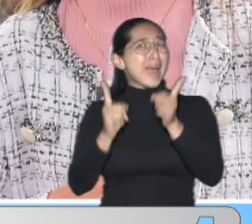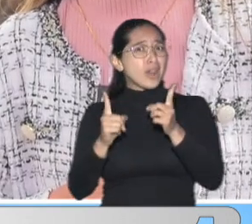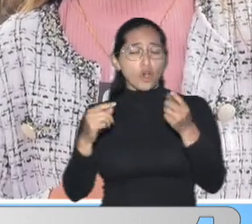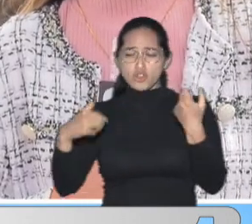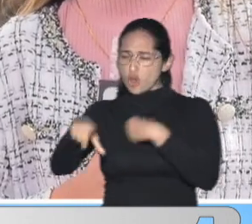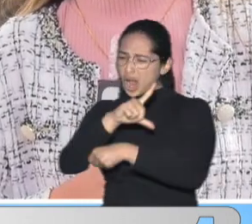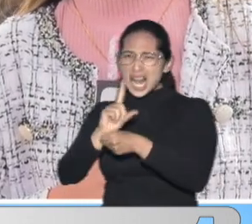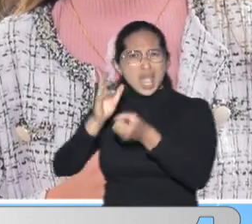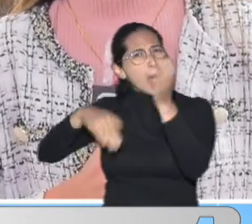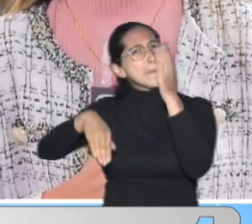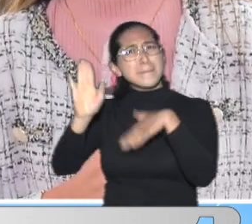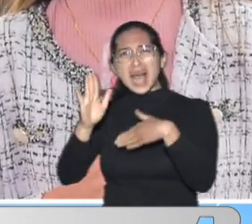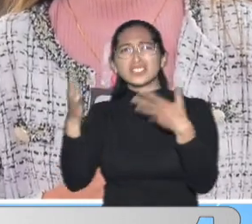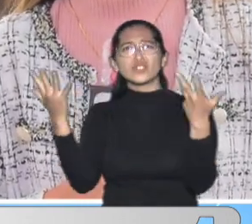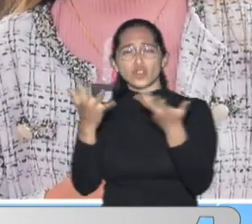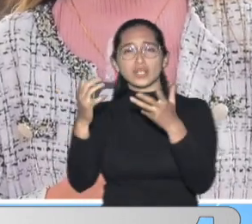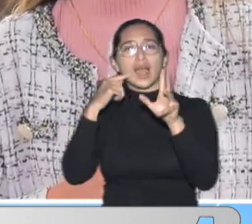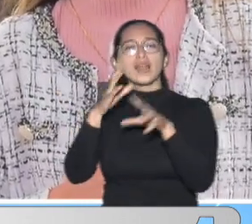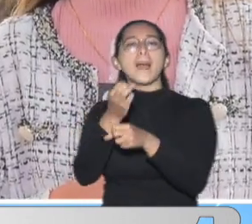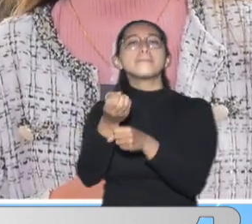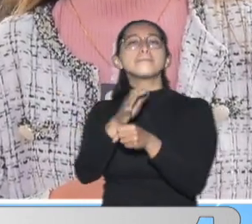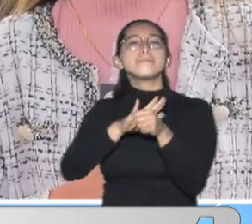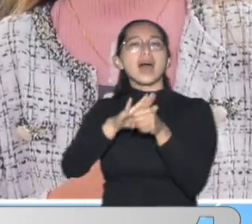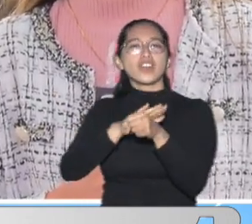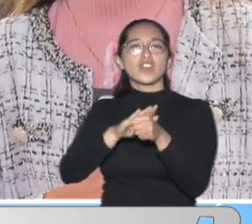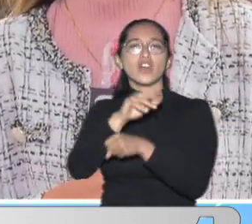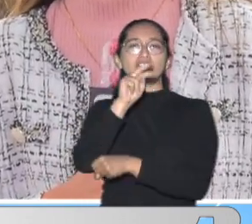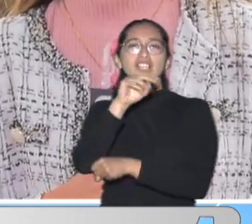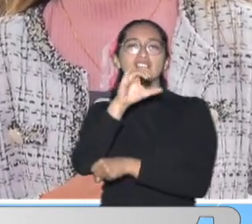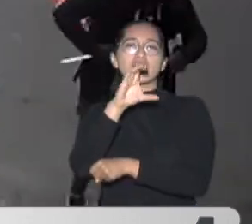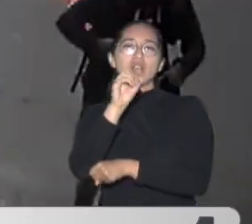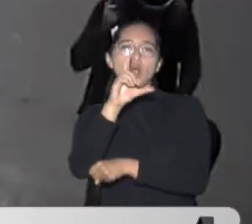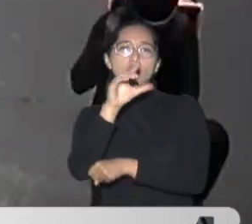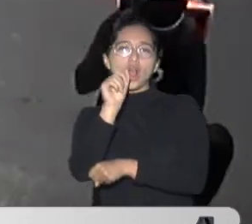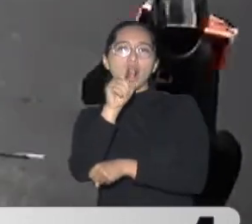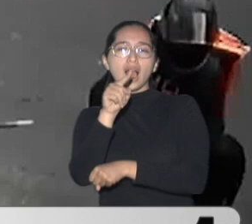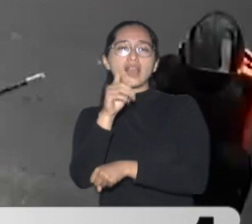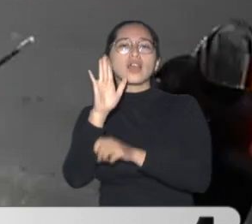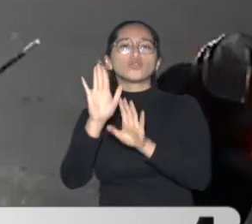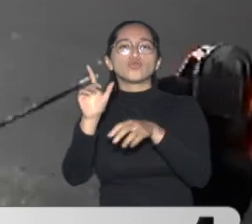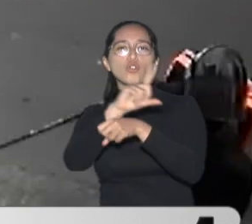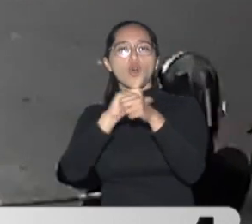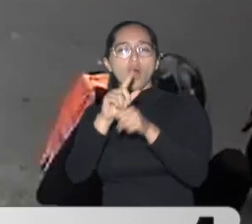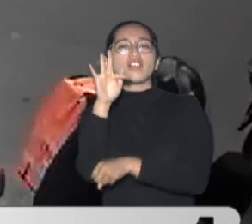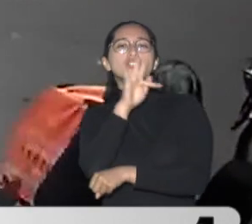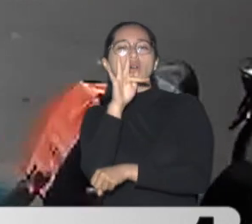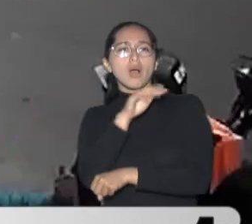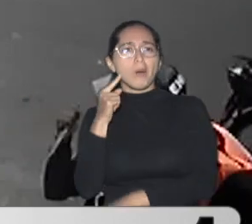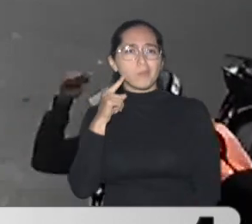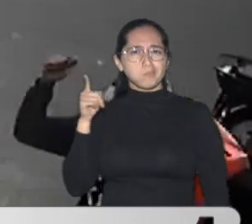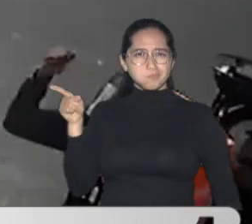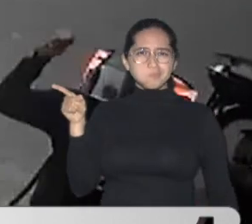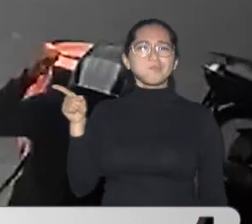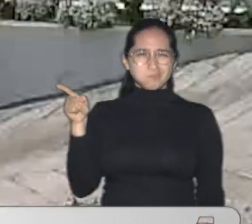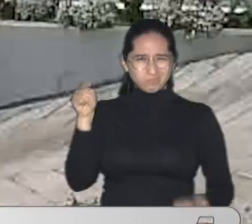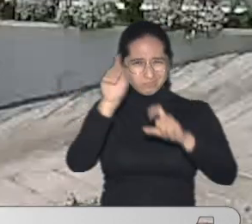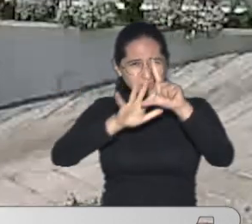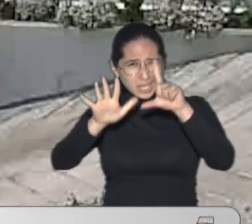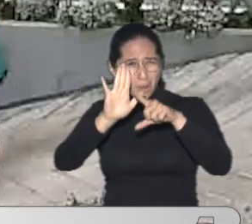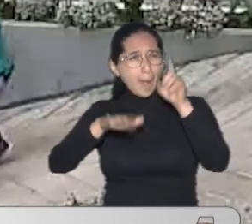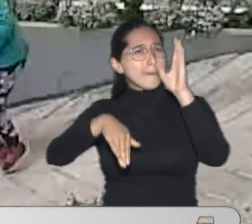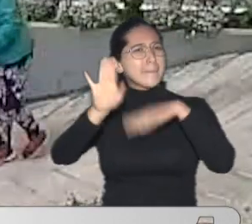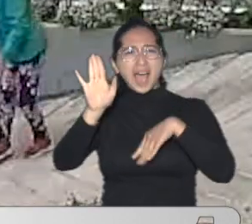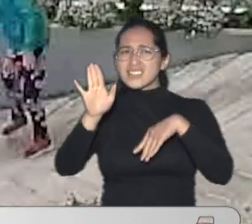estos casos Se llama Nicolás de Federmán Es un sector de la localidad de Teusaquillo El cual registra preocupación porque se ha